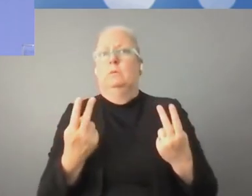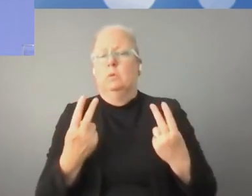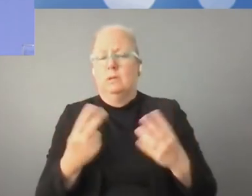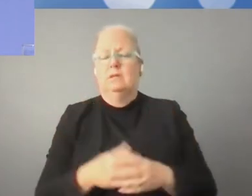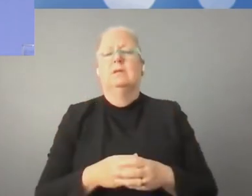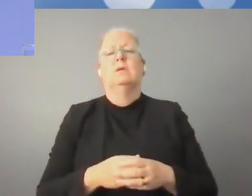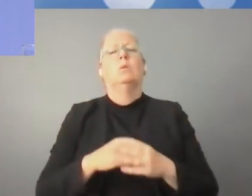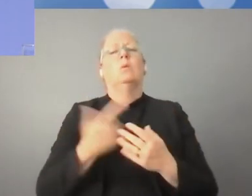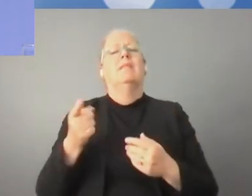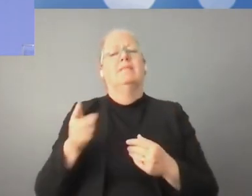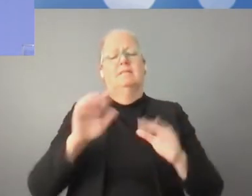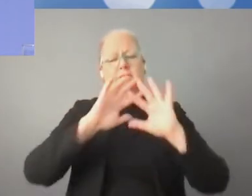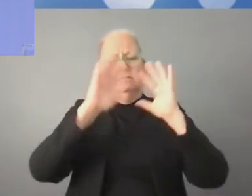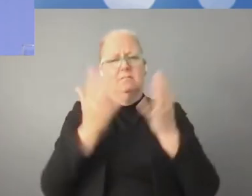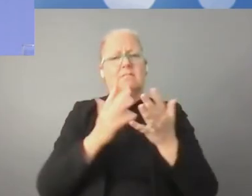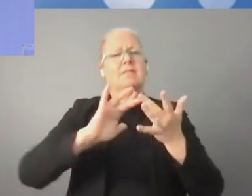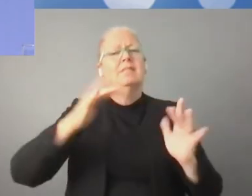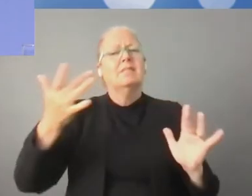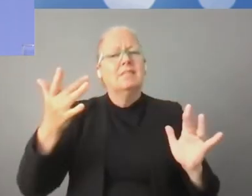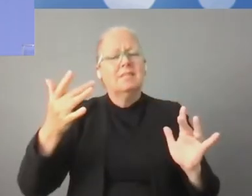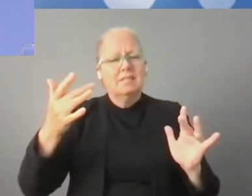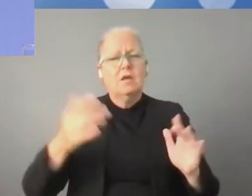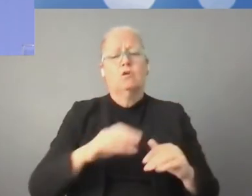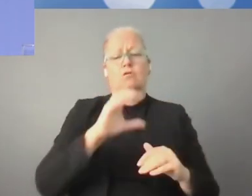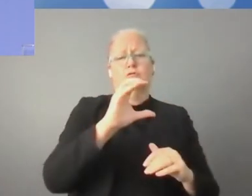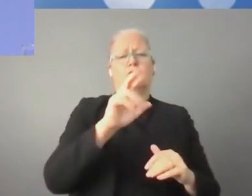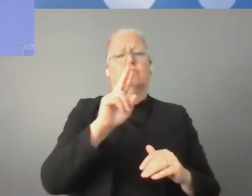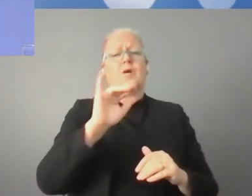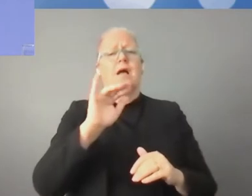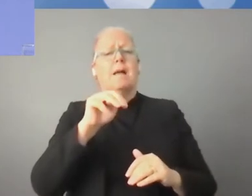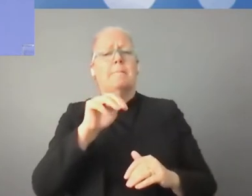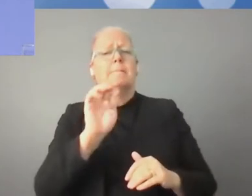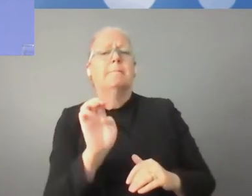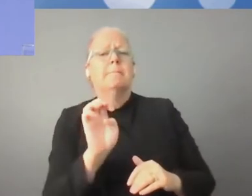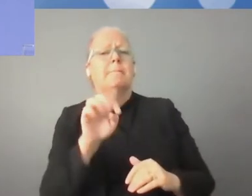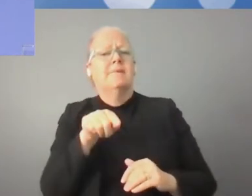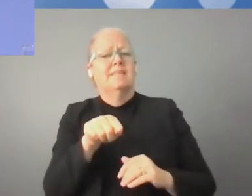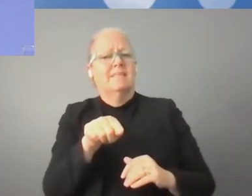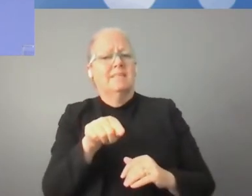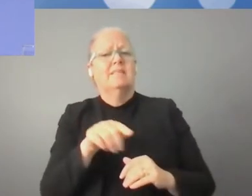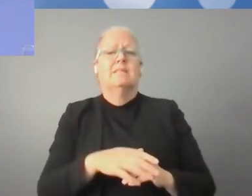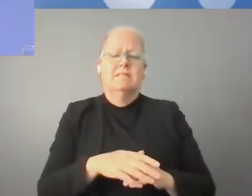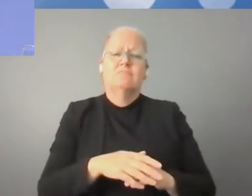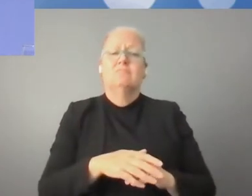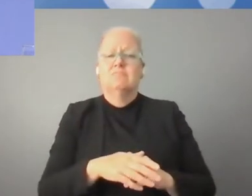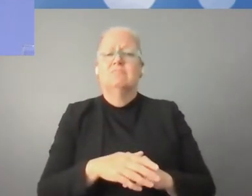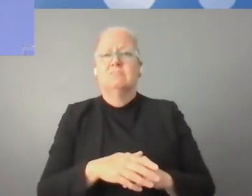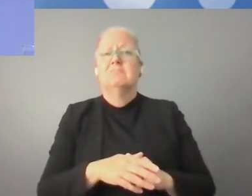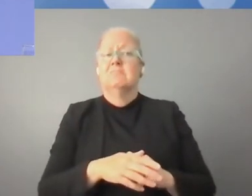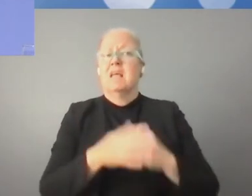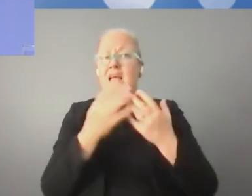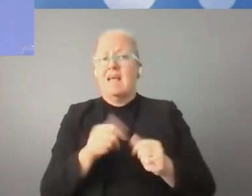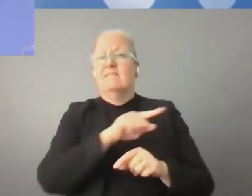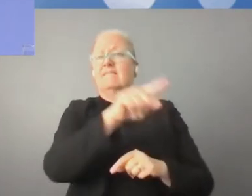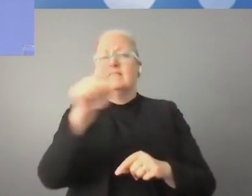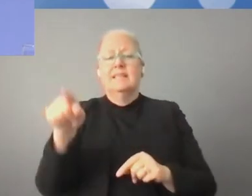países que manipulan la información, que crean infraestructura para hacerlo. Y el tercer riesgo, y es algo